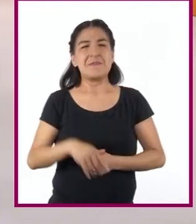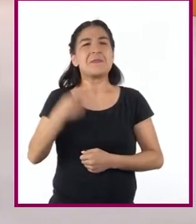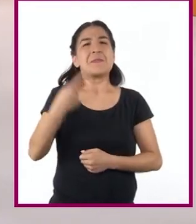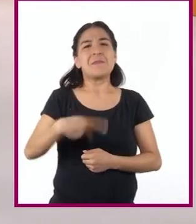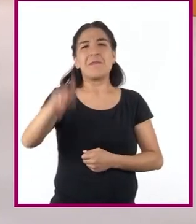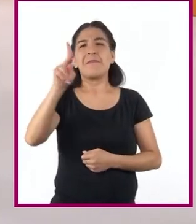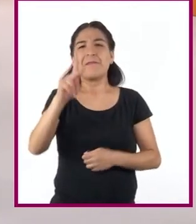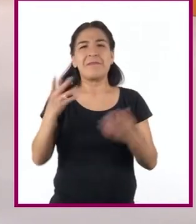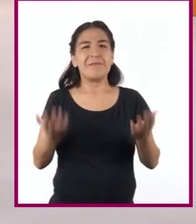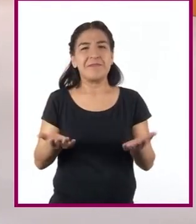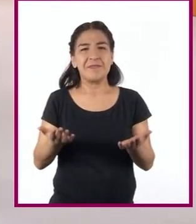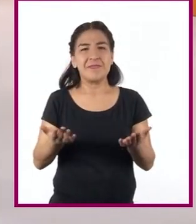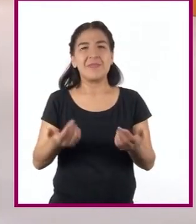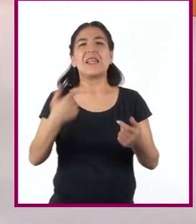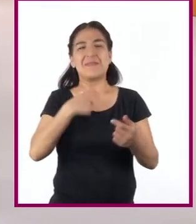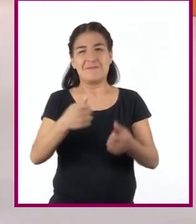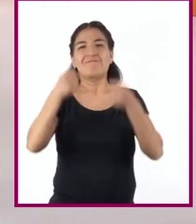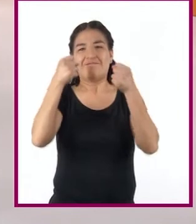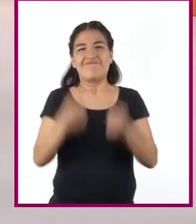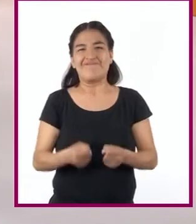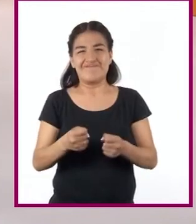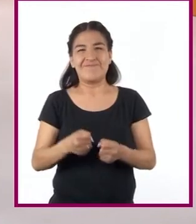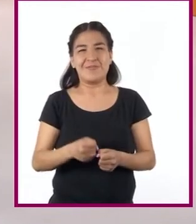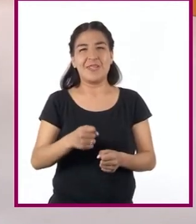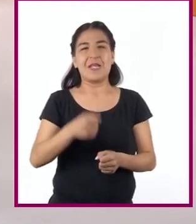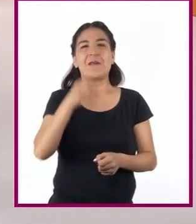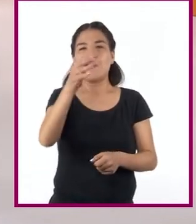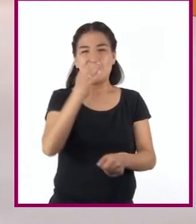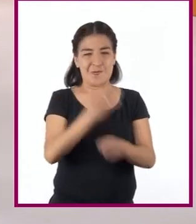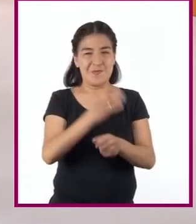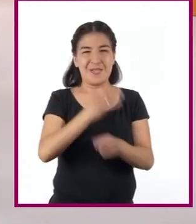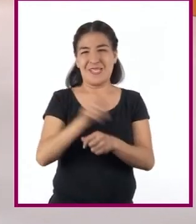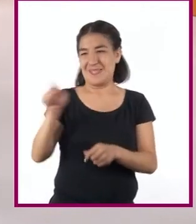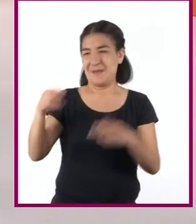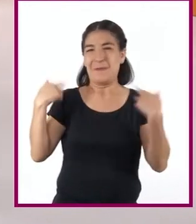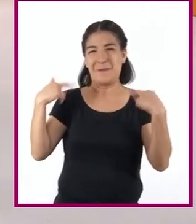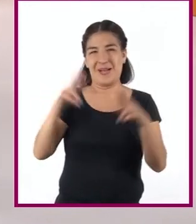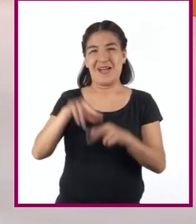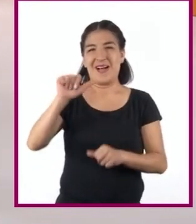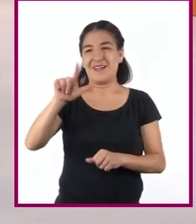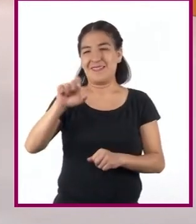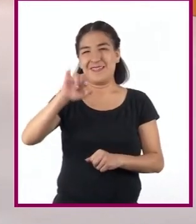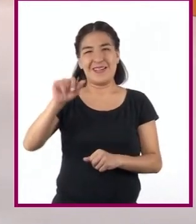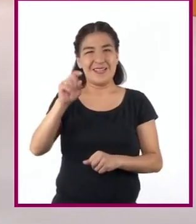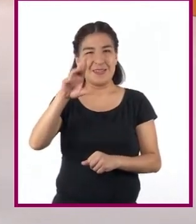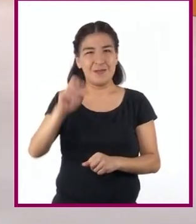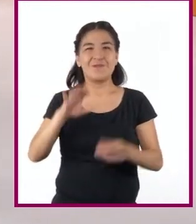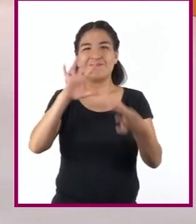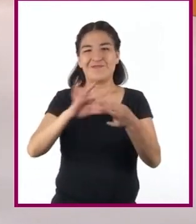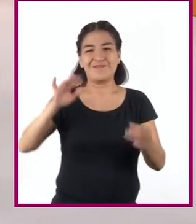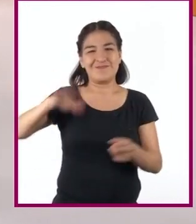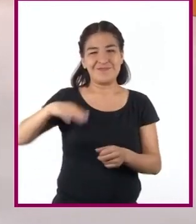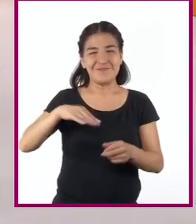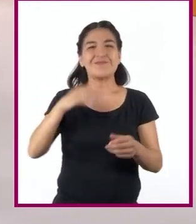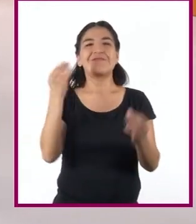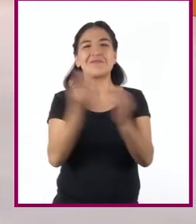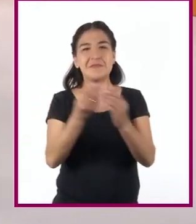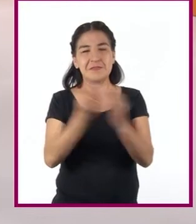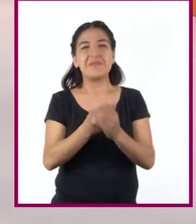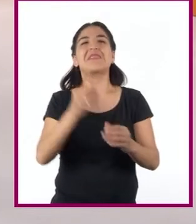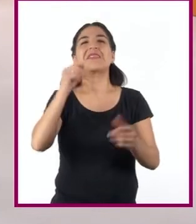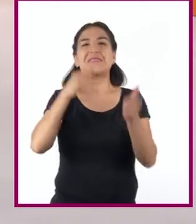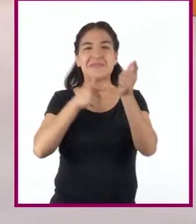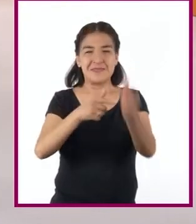estoy seguro de que lo que platicaba el maestro Alejandro al inicio de la sesión lo seguimos